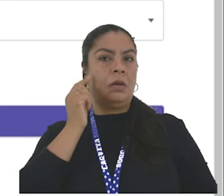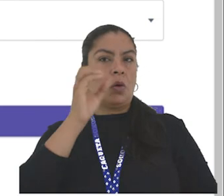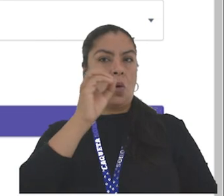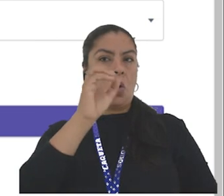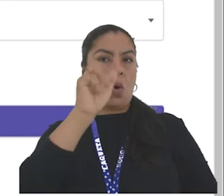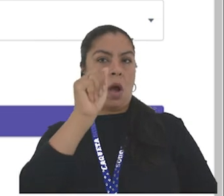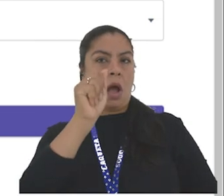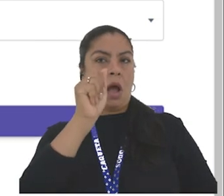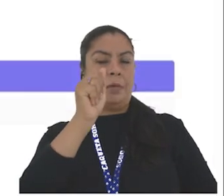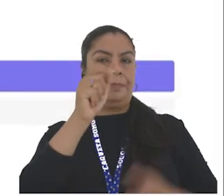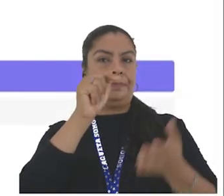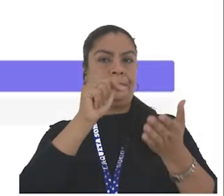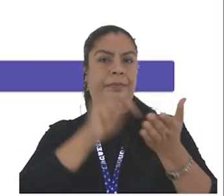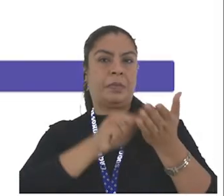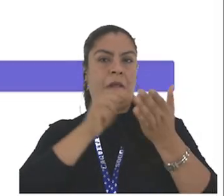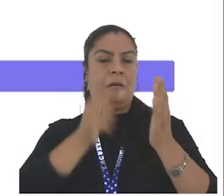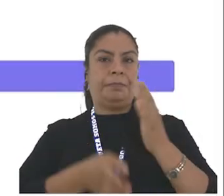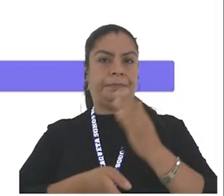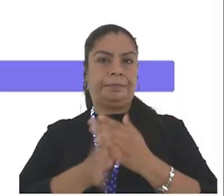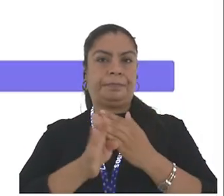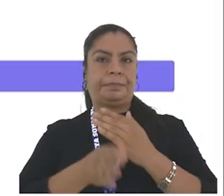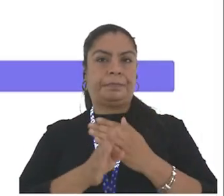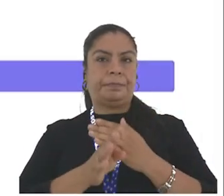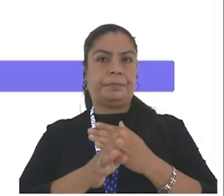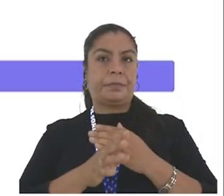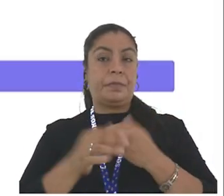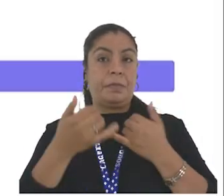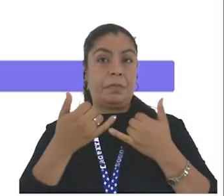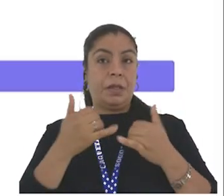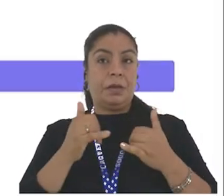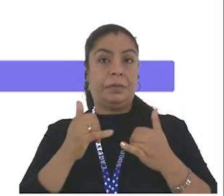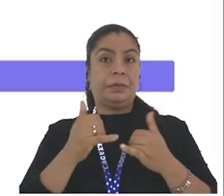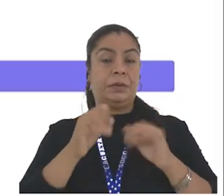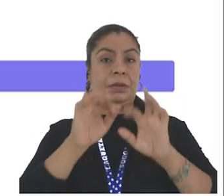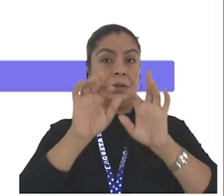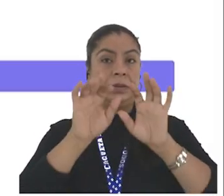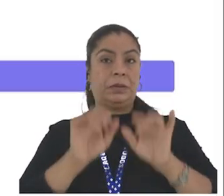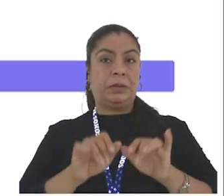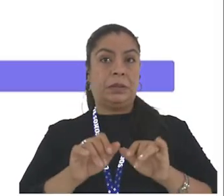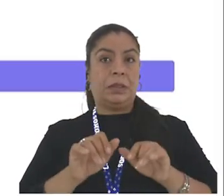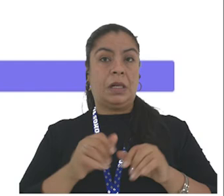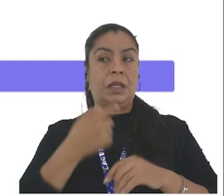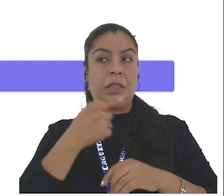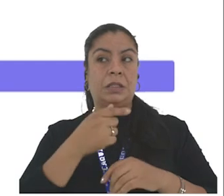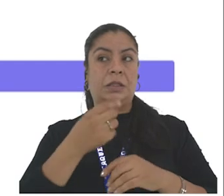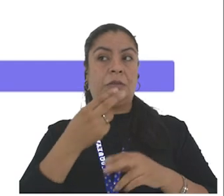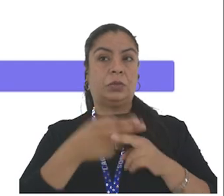y damos clic en Siguiente. Una vez ahí, el sistema nos permite crear un usuario,